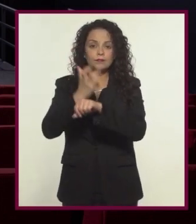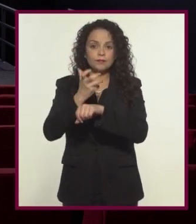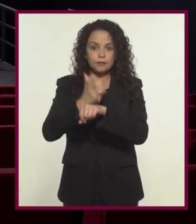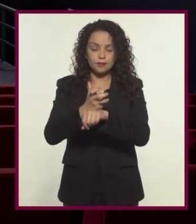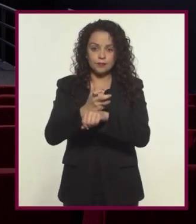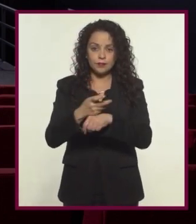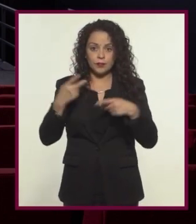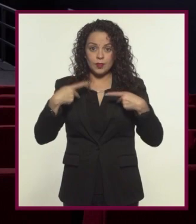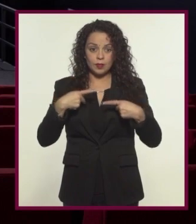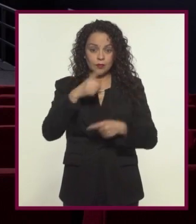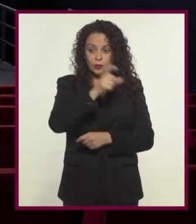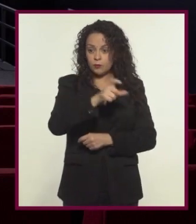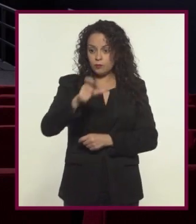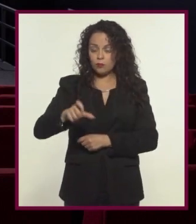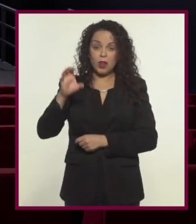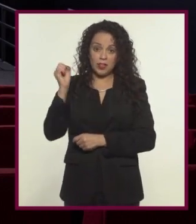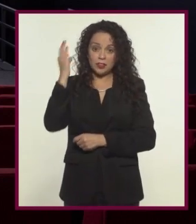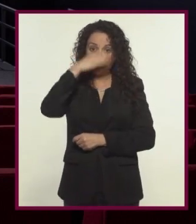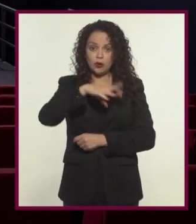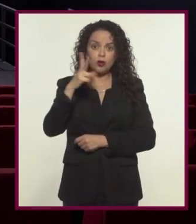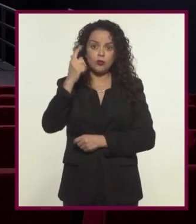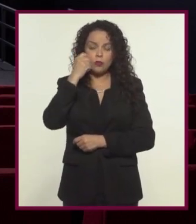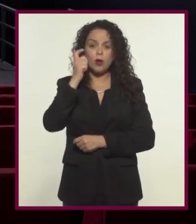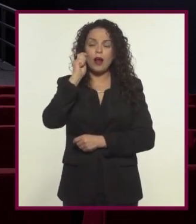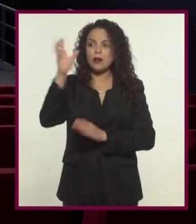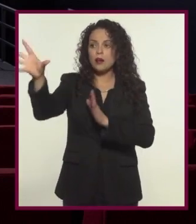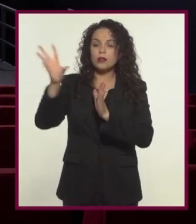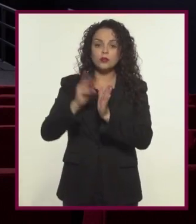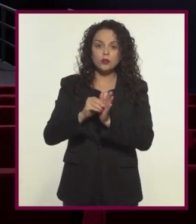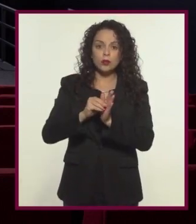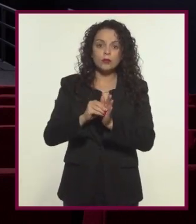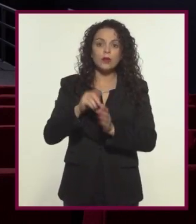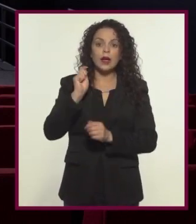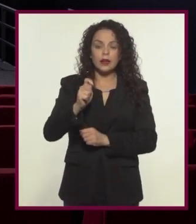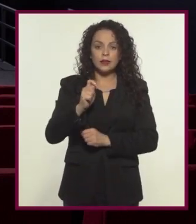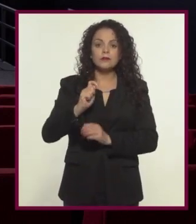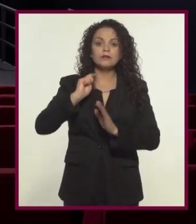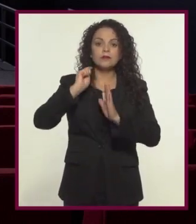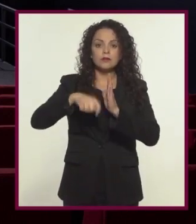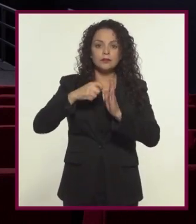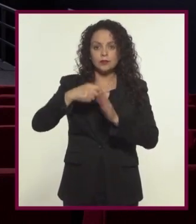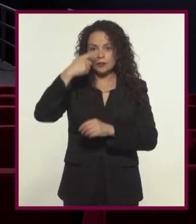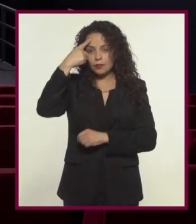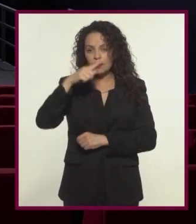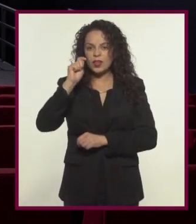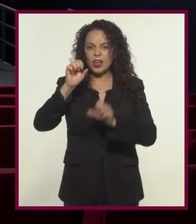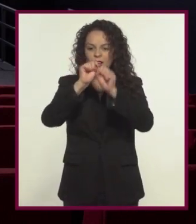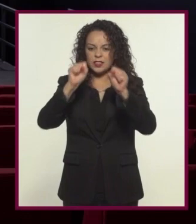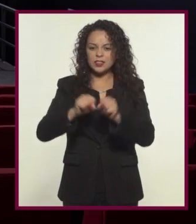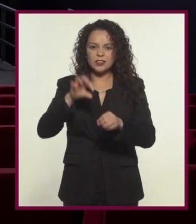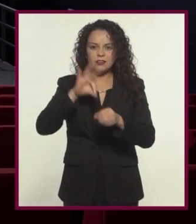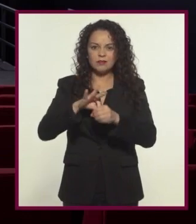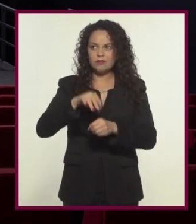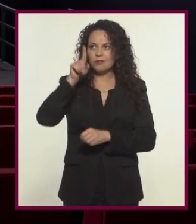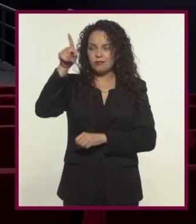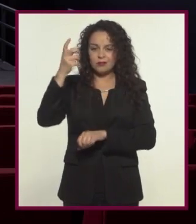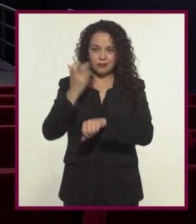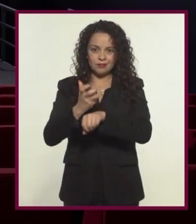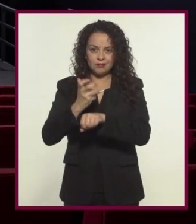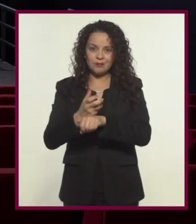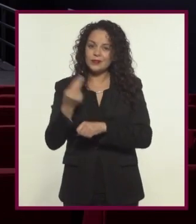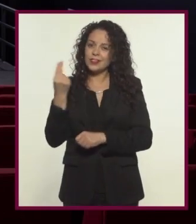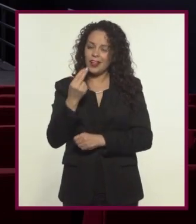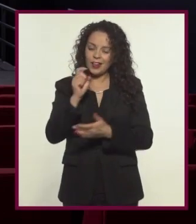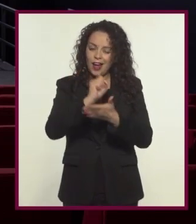aunque las situaciones y los personajes ficticios está rodada al estilo documental con el fin de hacer una crítica al sistema